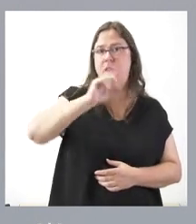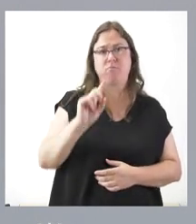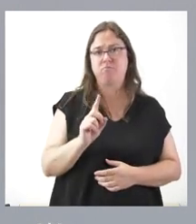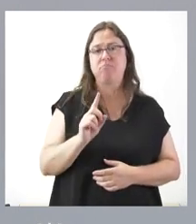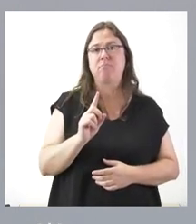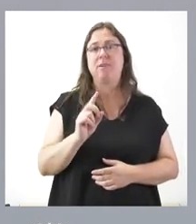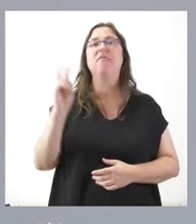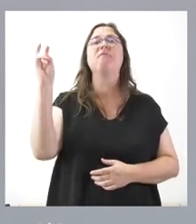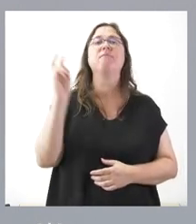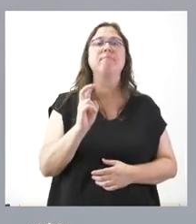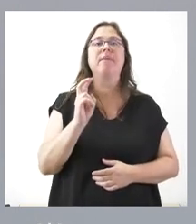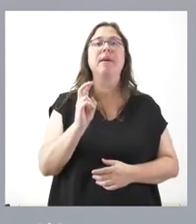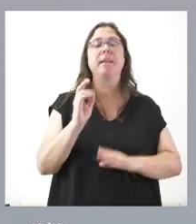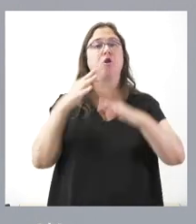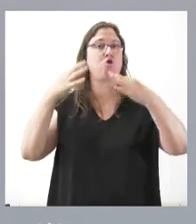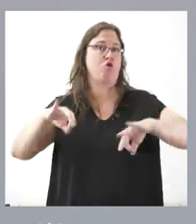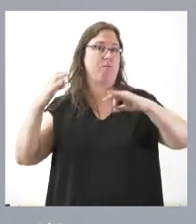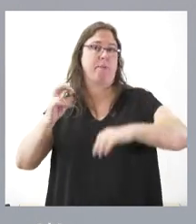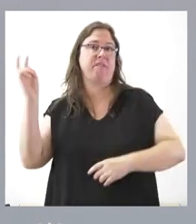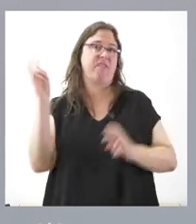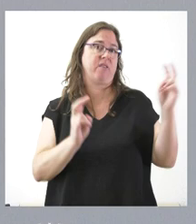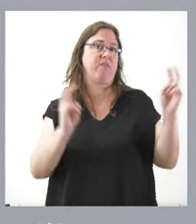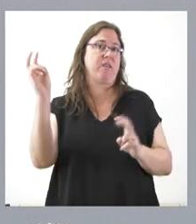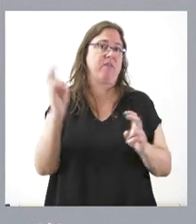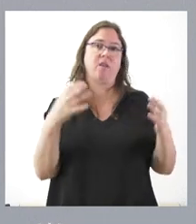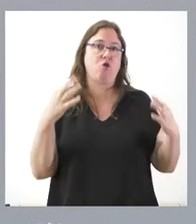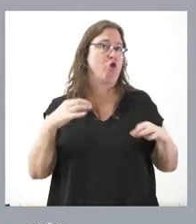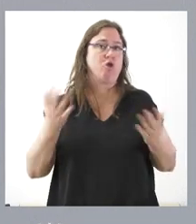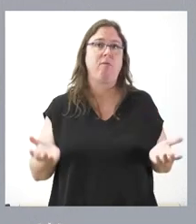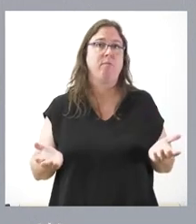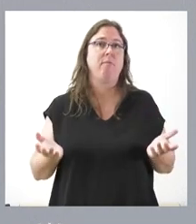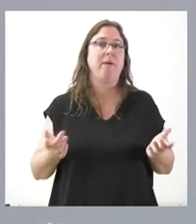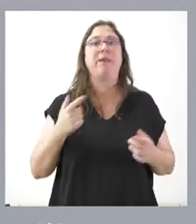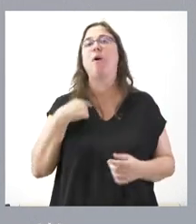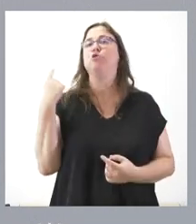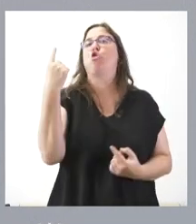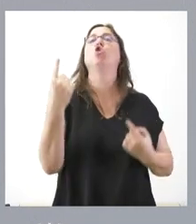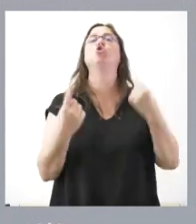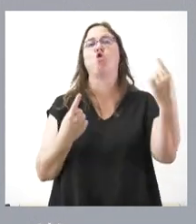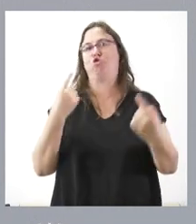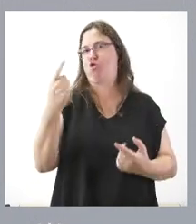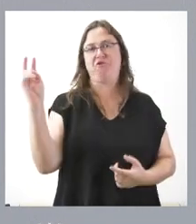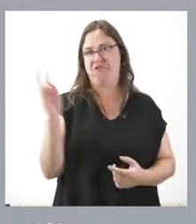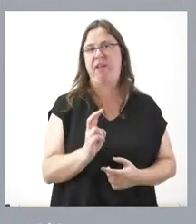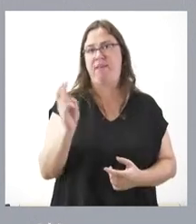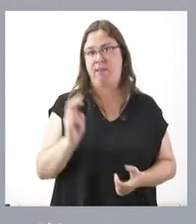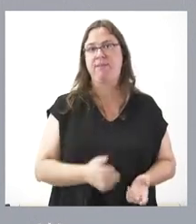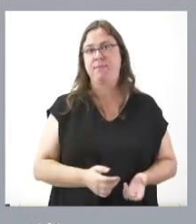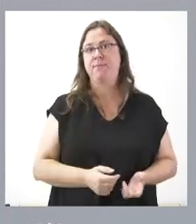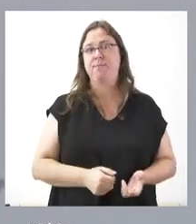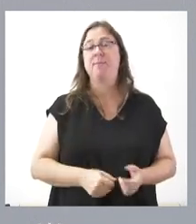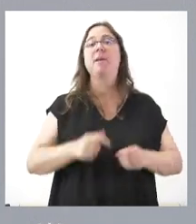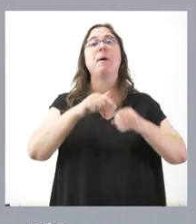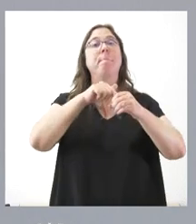Llegan también de manera ordinaria a nuestra comunidad, de manera individual. Entonces, las